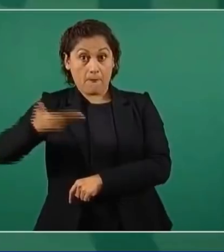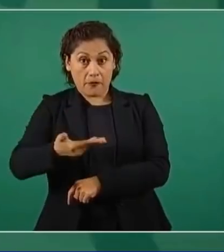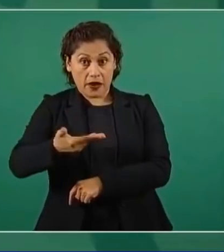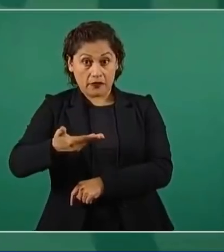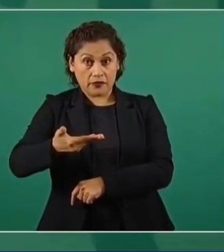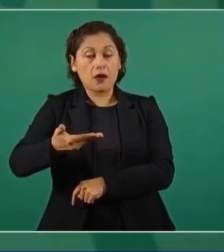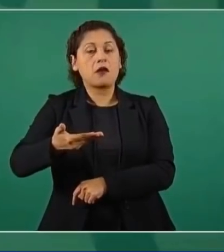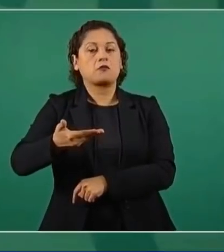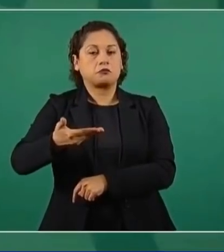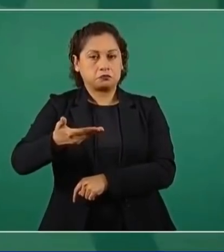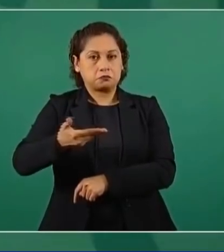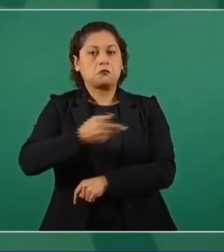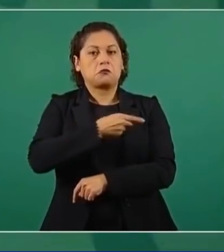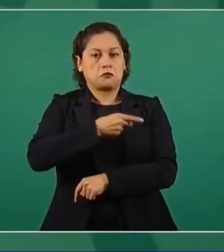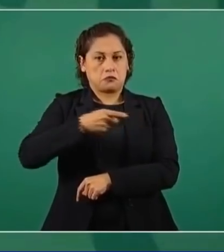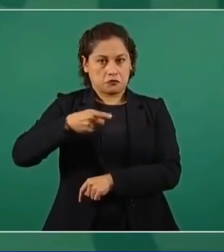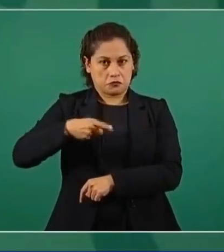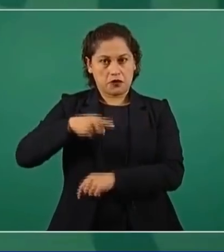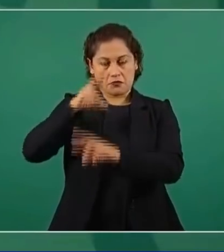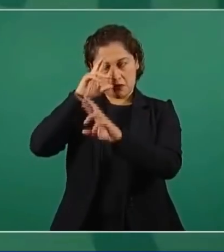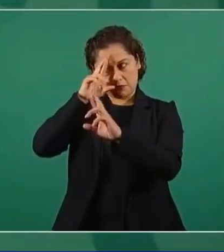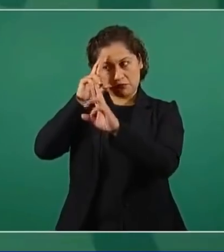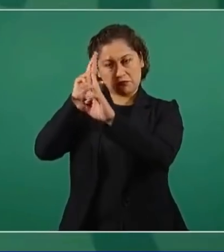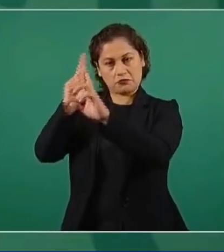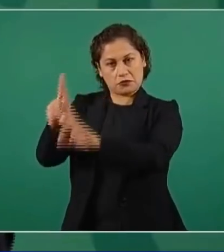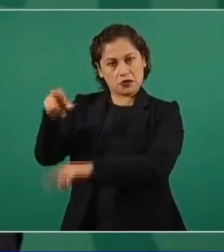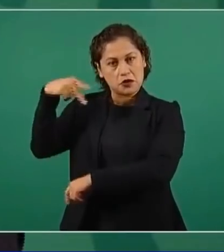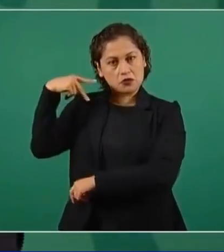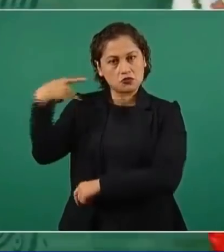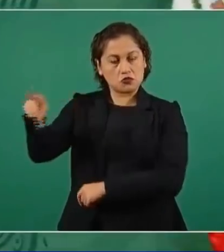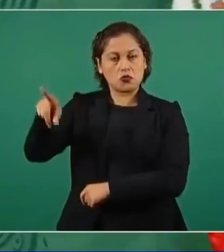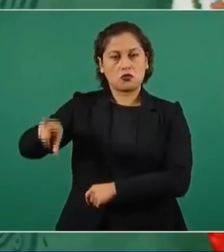respetar al gobierno constituido de Cuba.